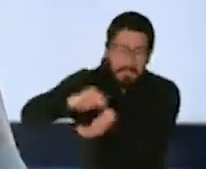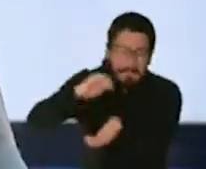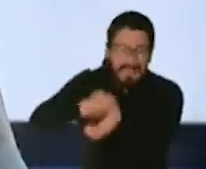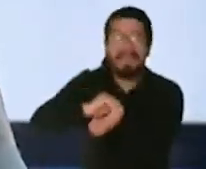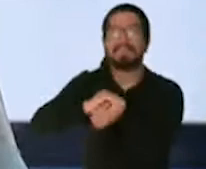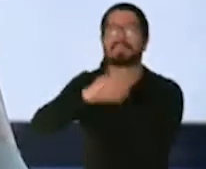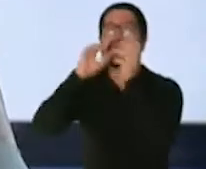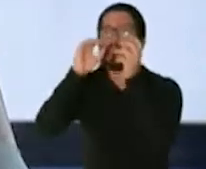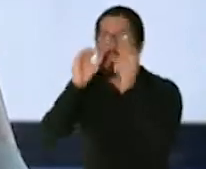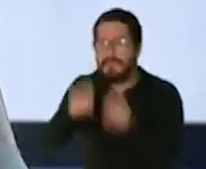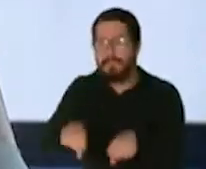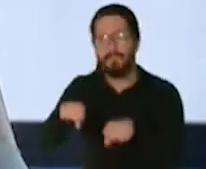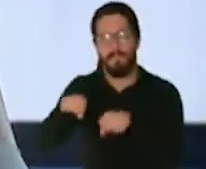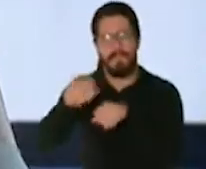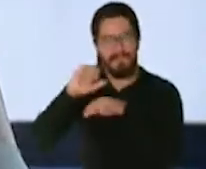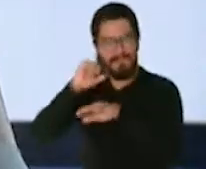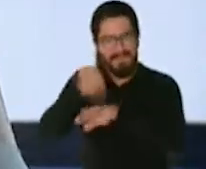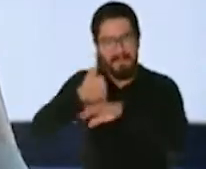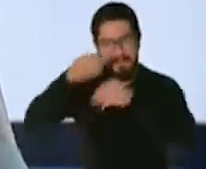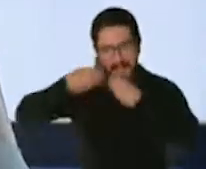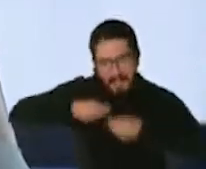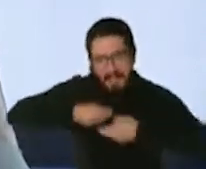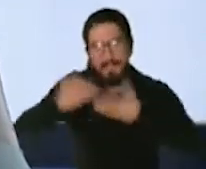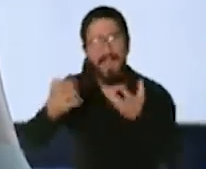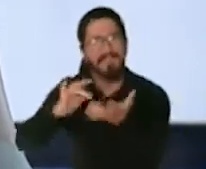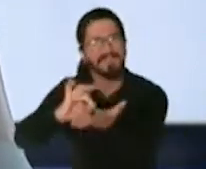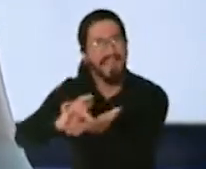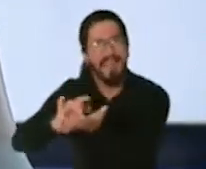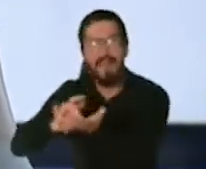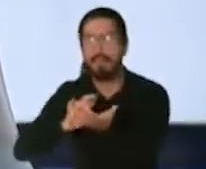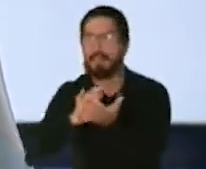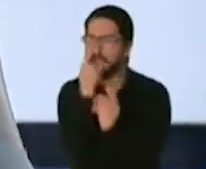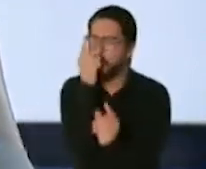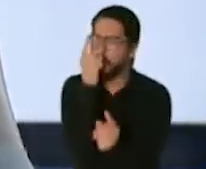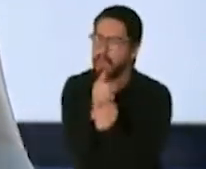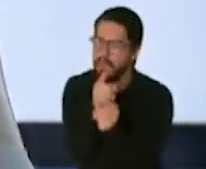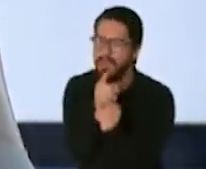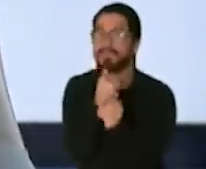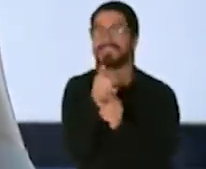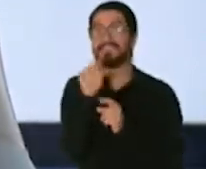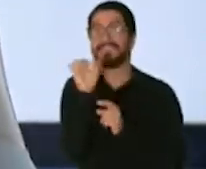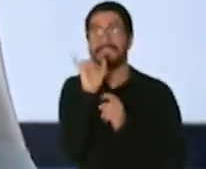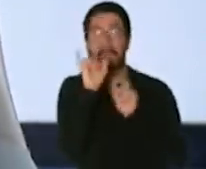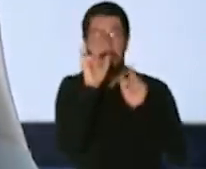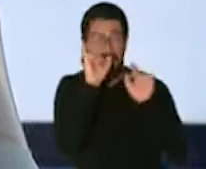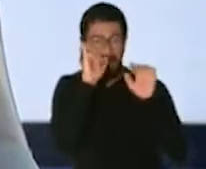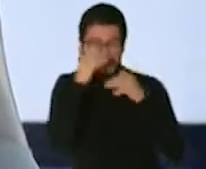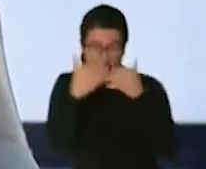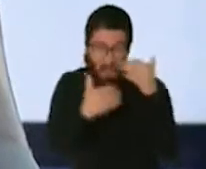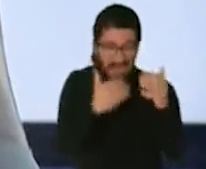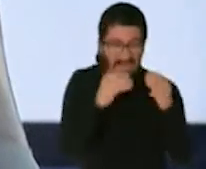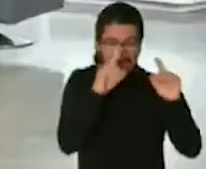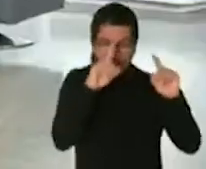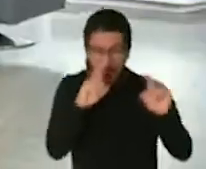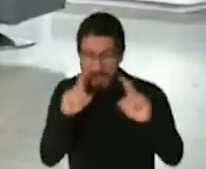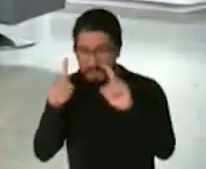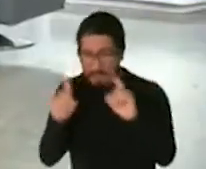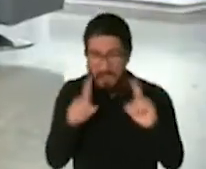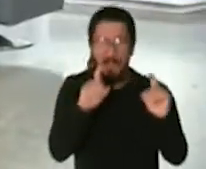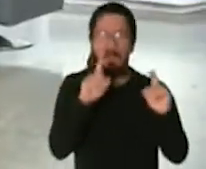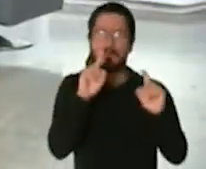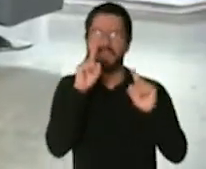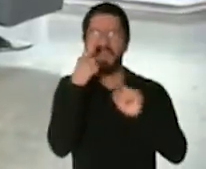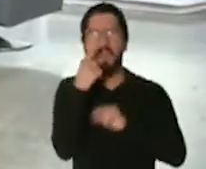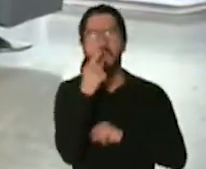protocolos de tratamiento ciertamente tenemos que organizar las pruebas saber cuál es la prueba que vamos a utilizar en qué momento la vamos a